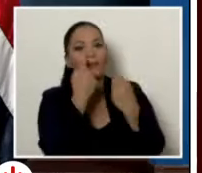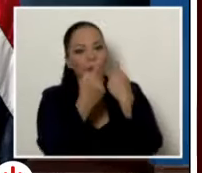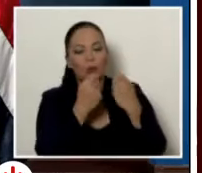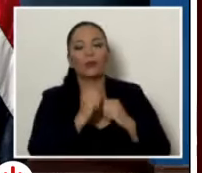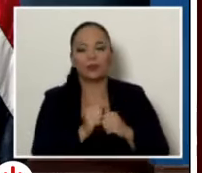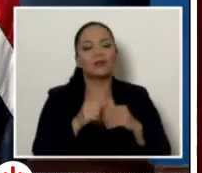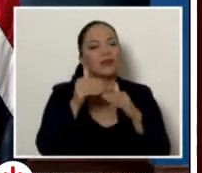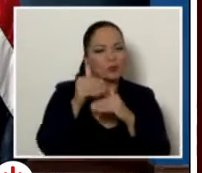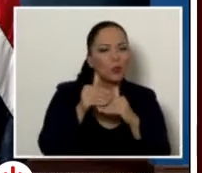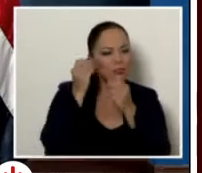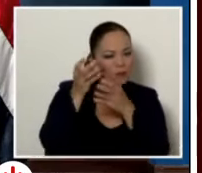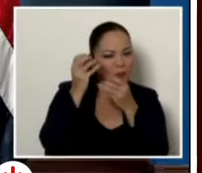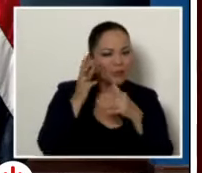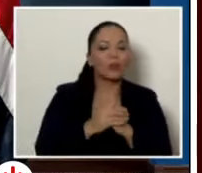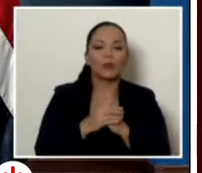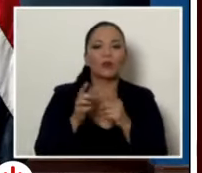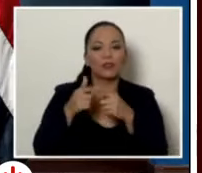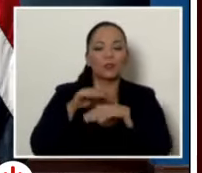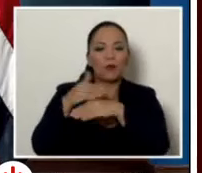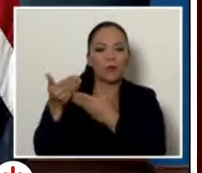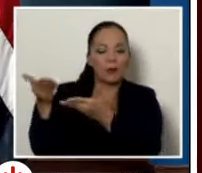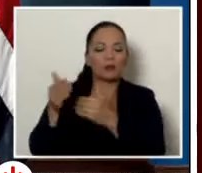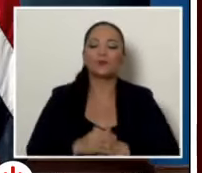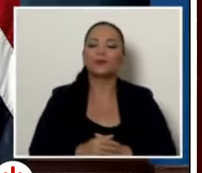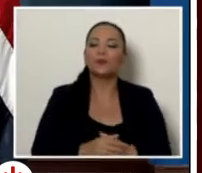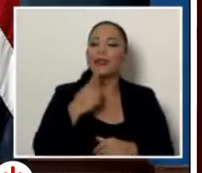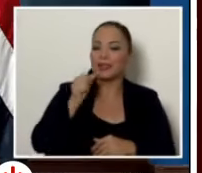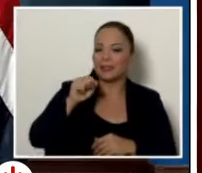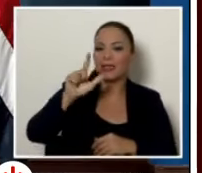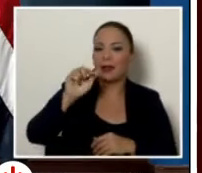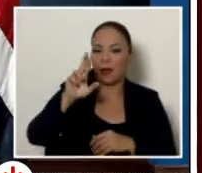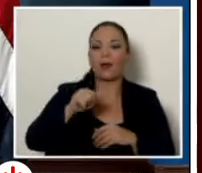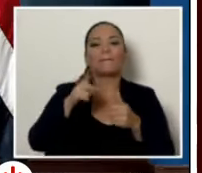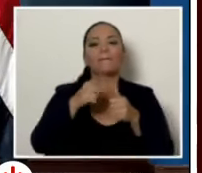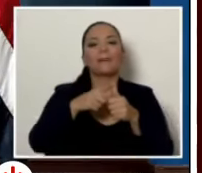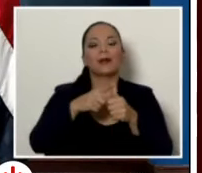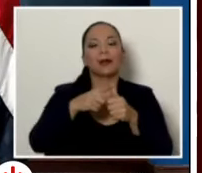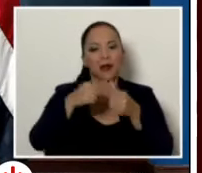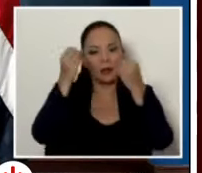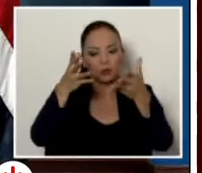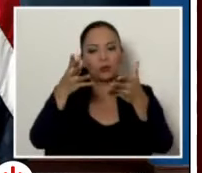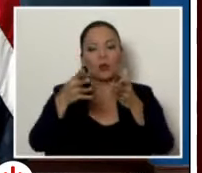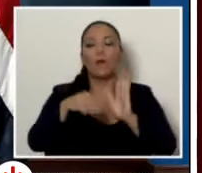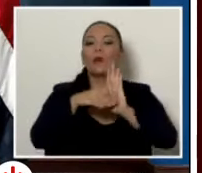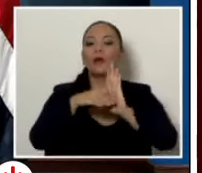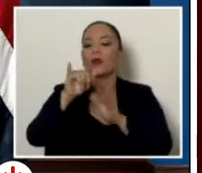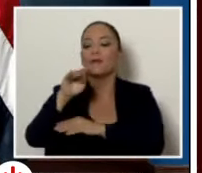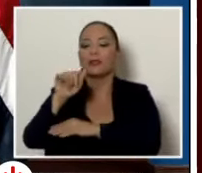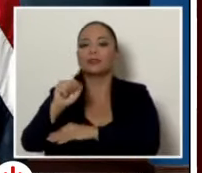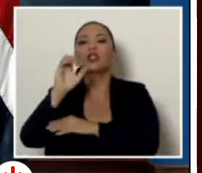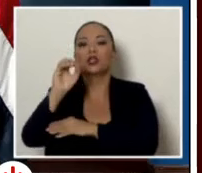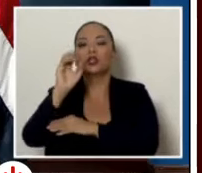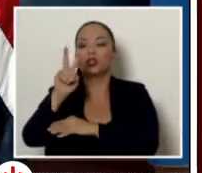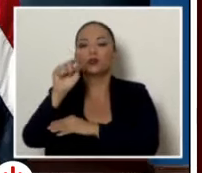anuncios. Perfecto, sí señor. Si usted me permite, muchas gracias. señor. Iniciamos con el primer anuncio en donde presentaremos al modelo IMAX 2.0, atención